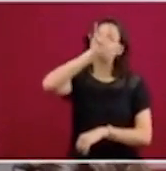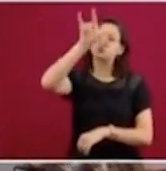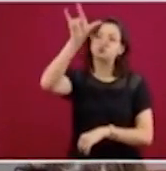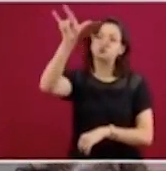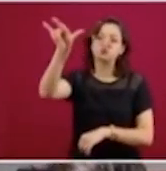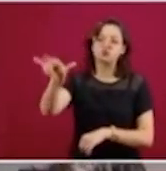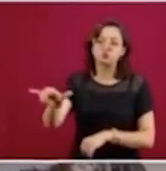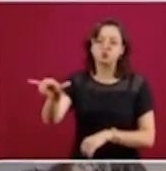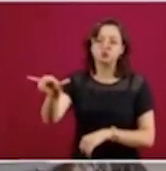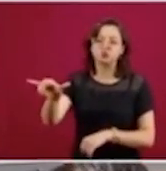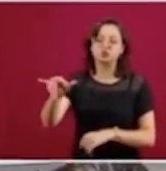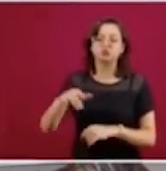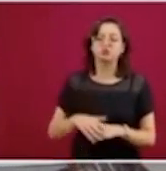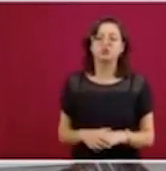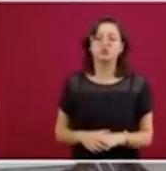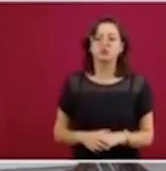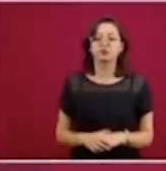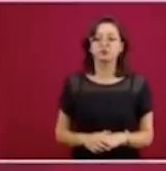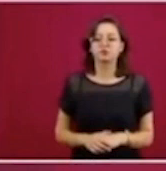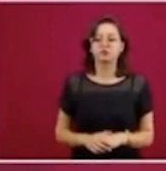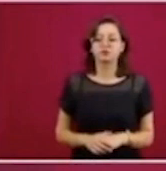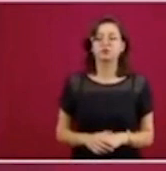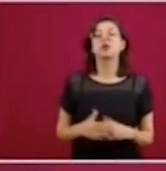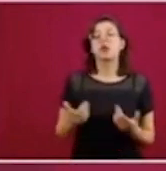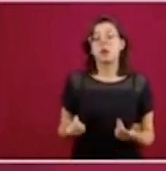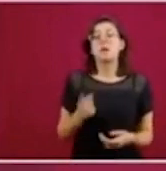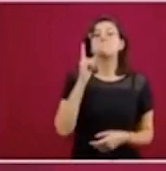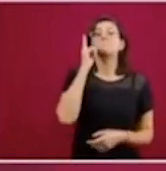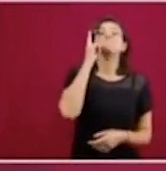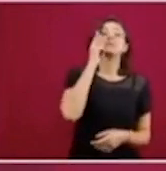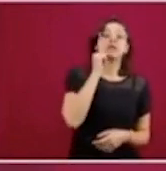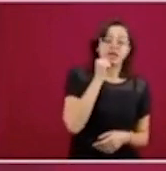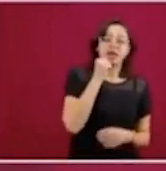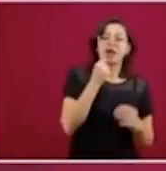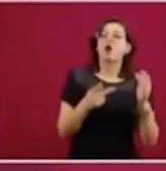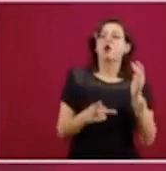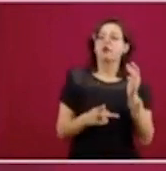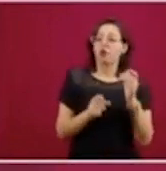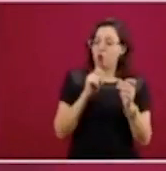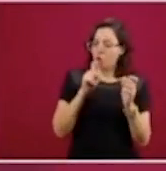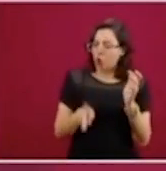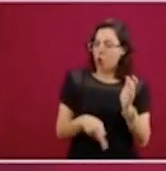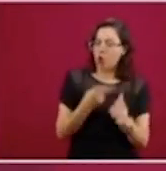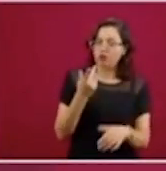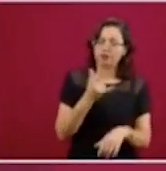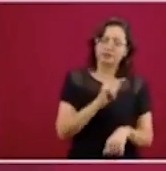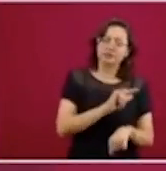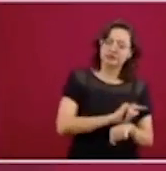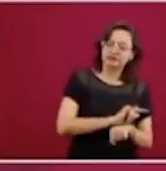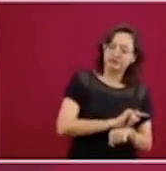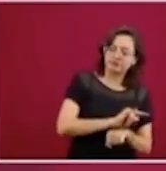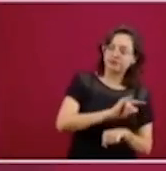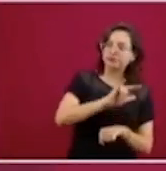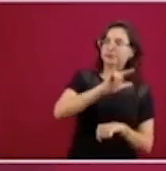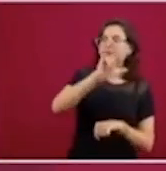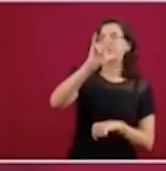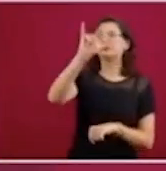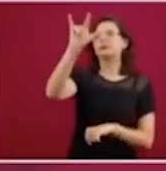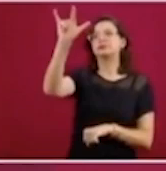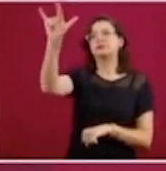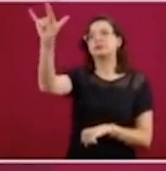Tenemos otro vuelo, sale mañana y llega el domingo, que vendrían siendo los vuelos tres y cuatro.